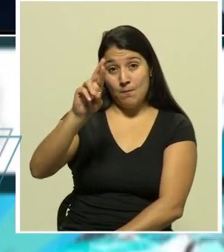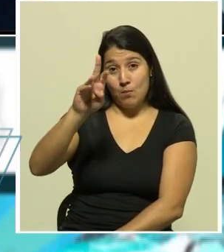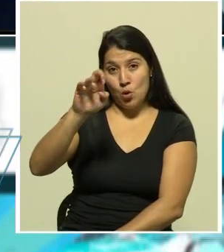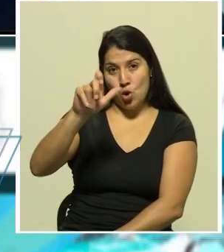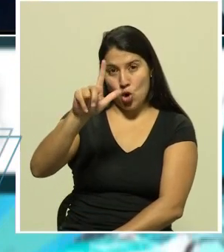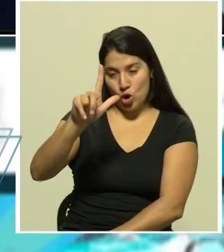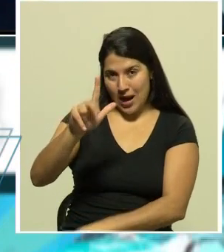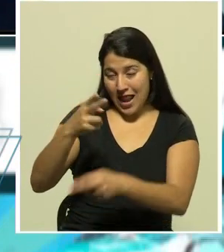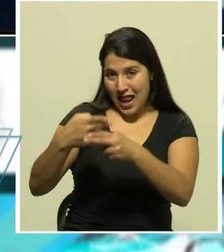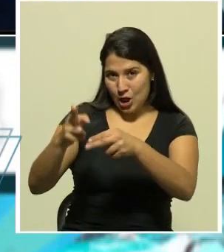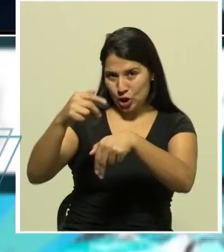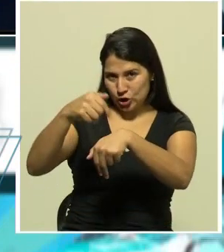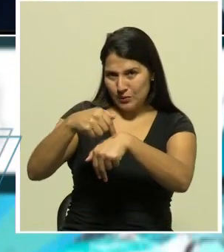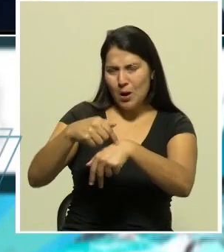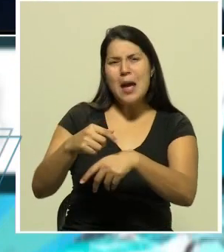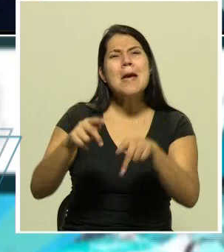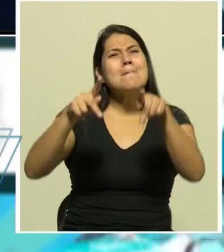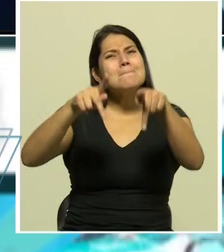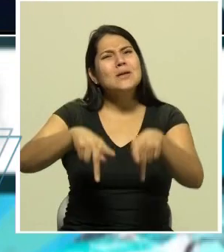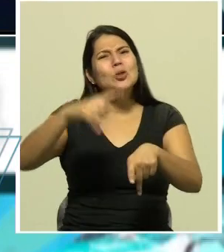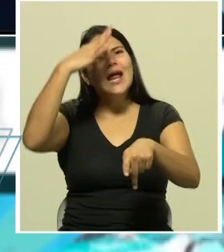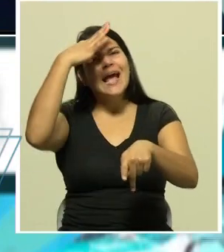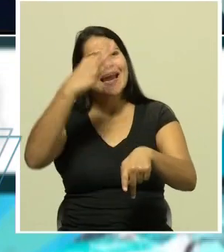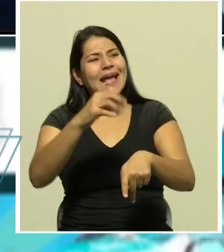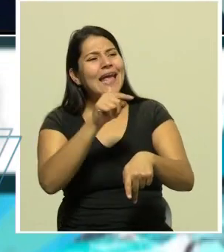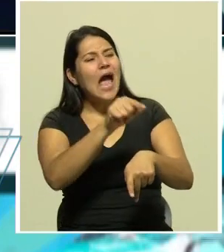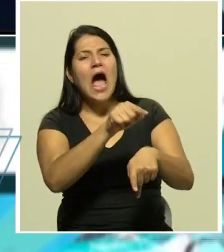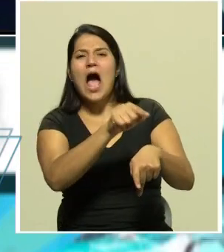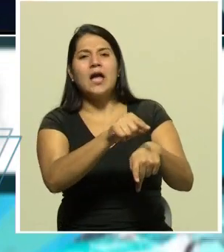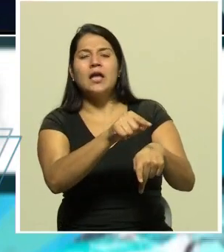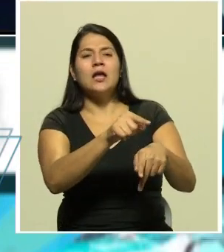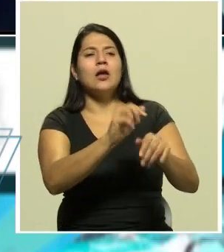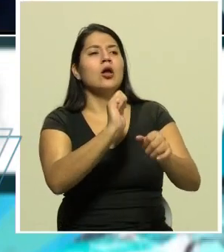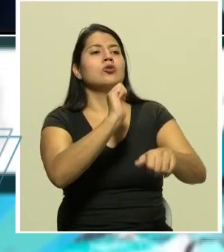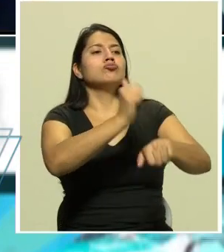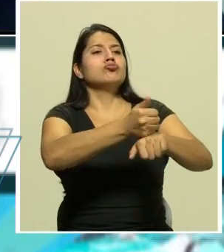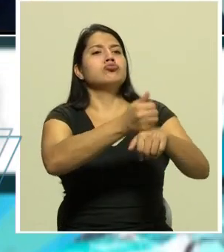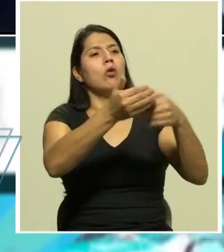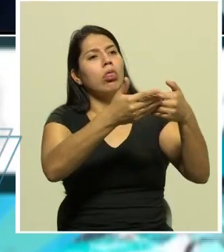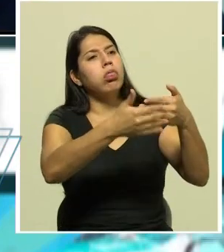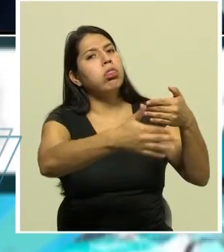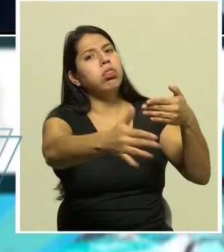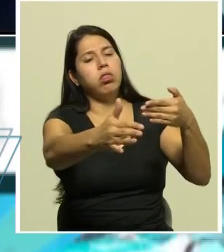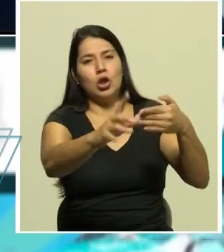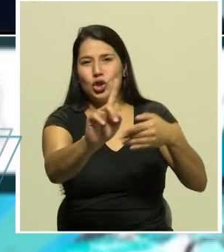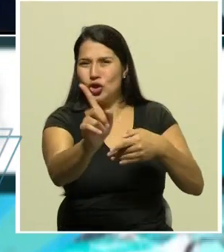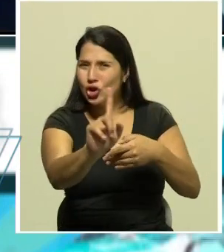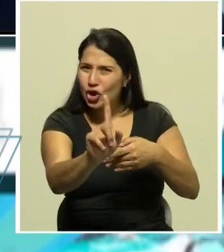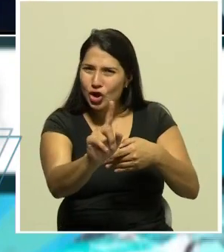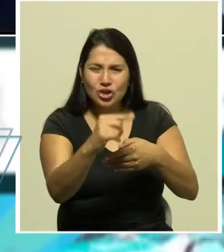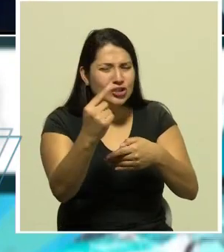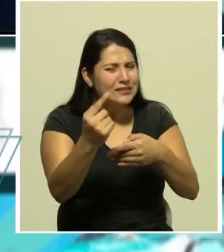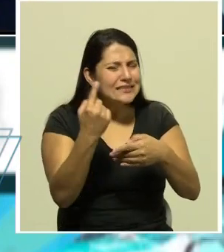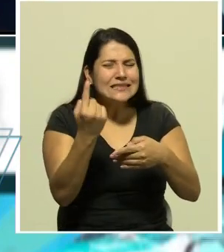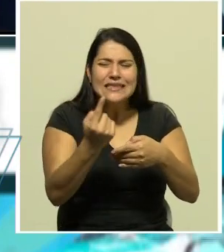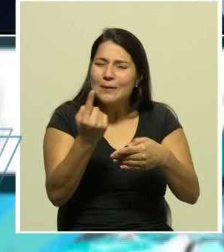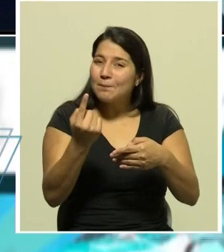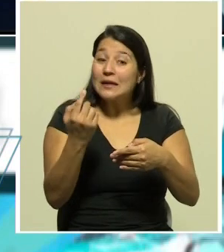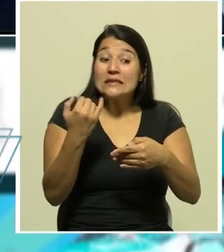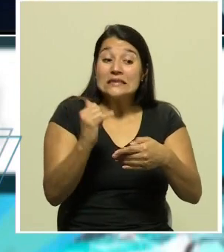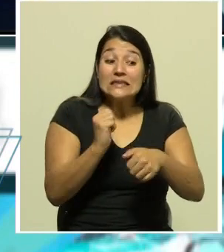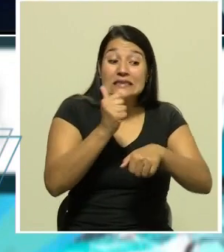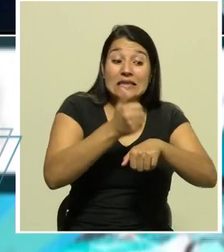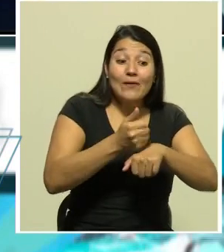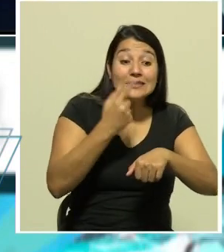de instalación permanente y no el concepto de albergue en cualquier emergencia es temporal en cualquier tipo de albergue en cualquier